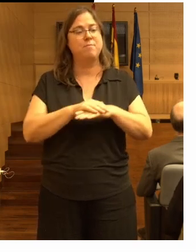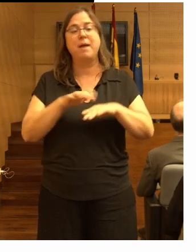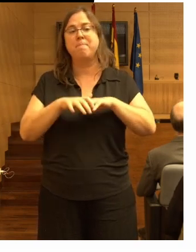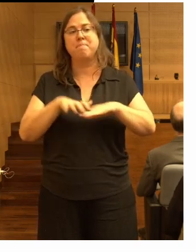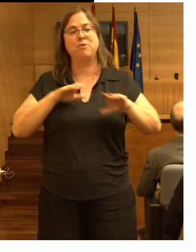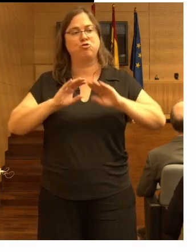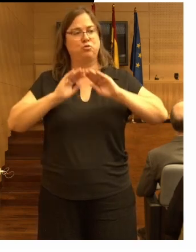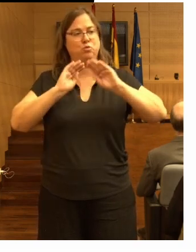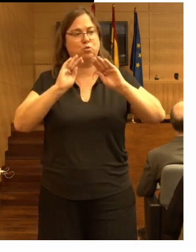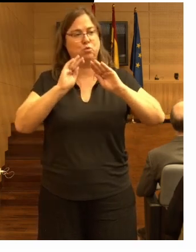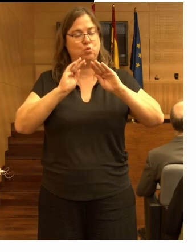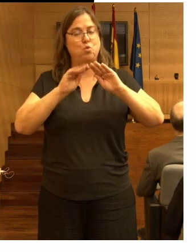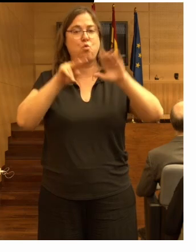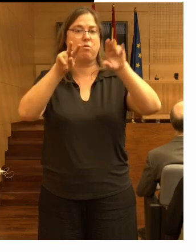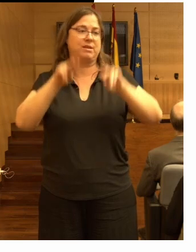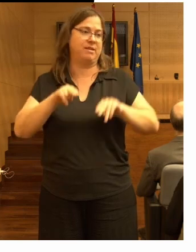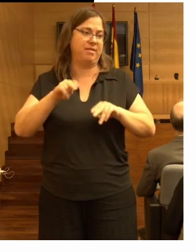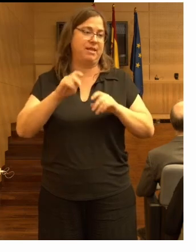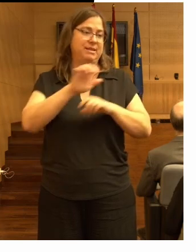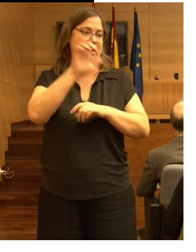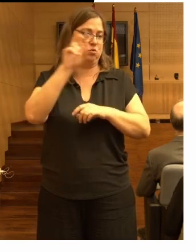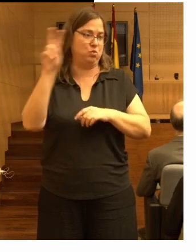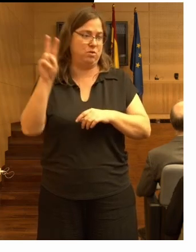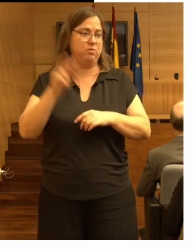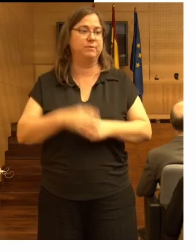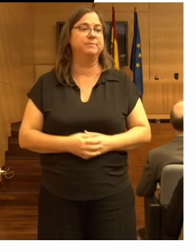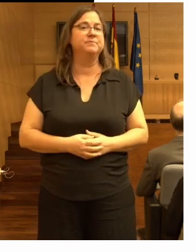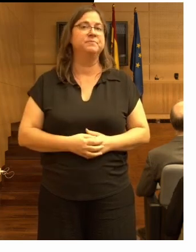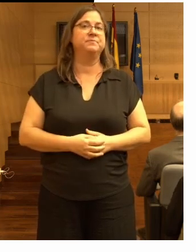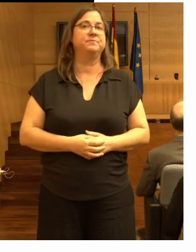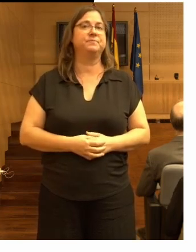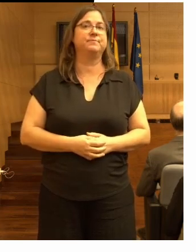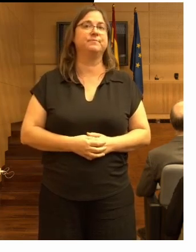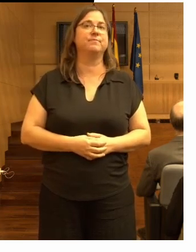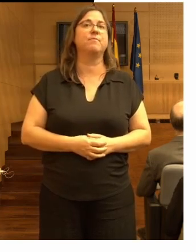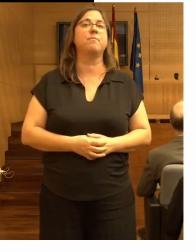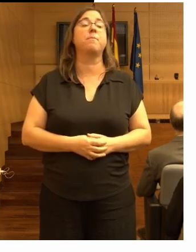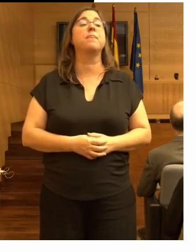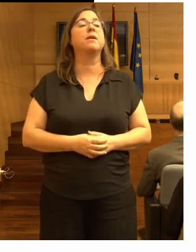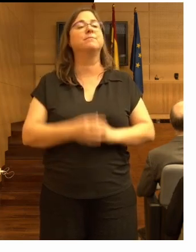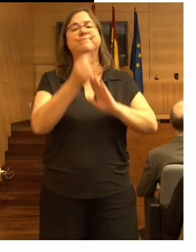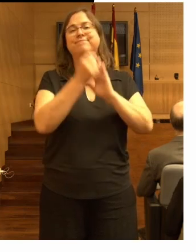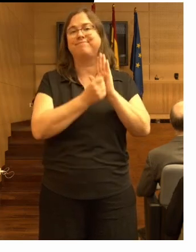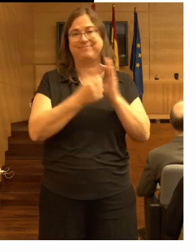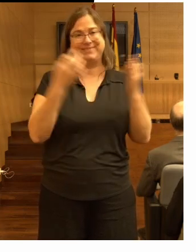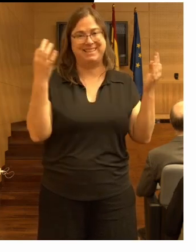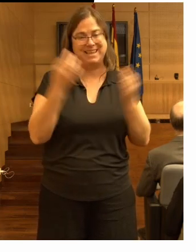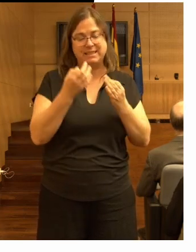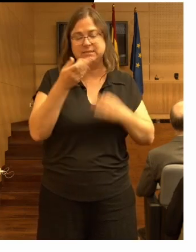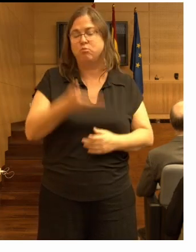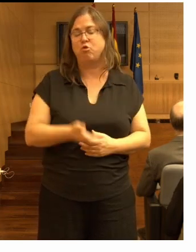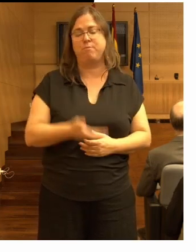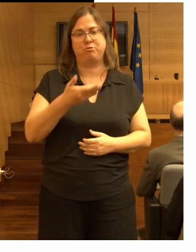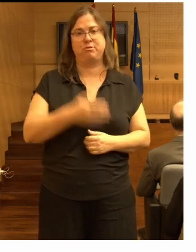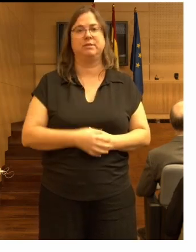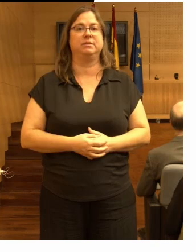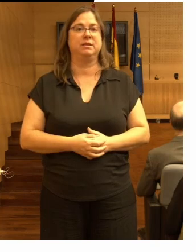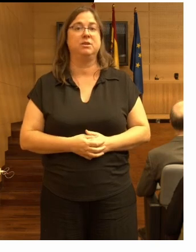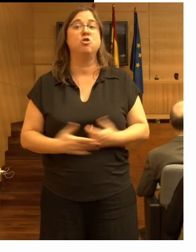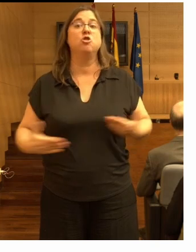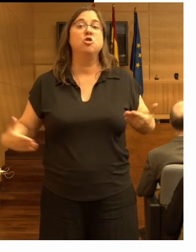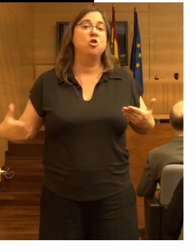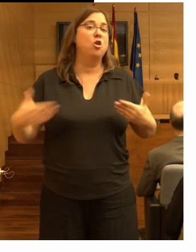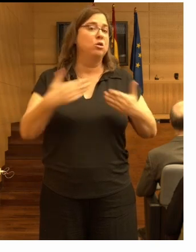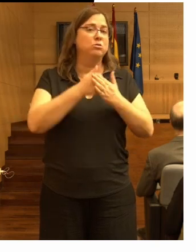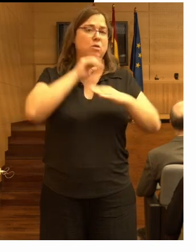de las residencias de eeuu y las directrices son muy importantes todos deben